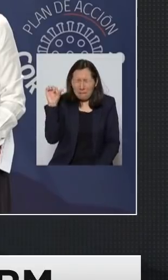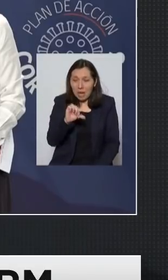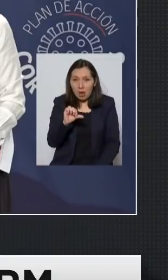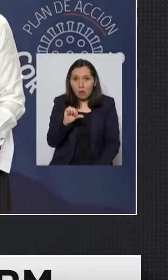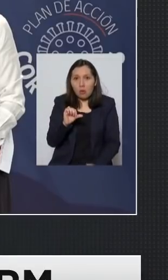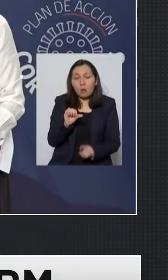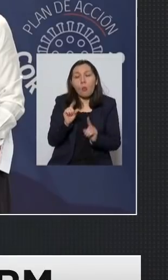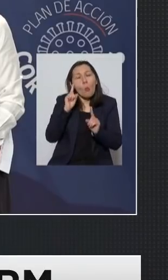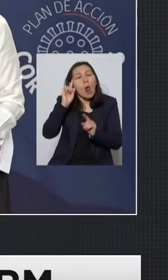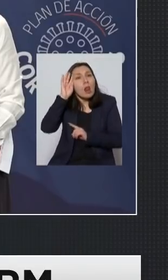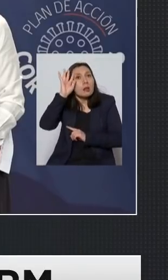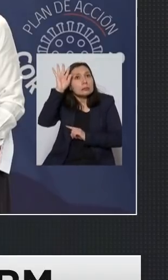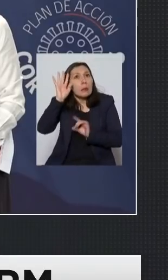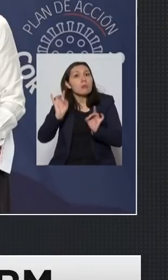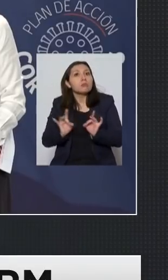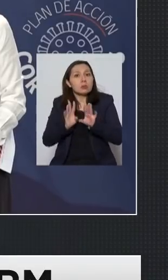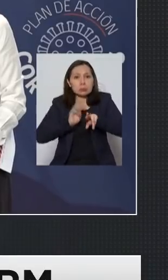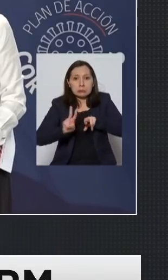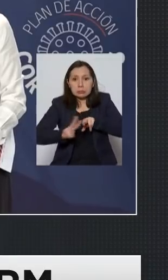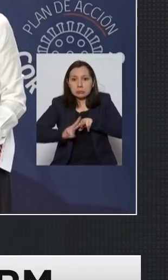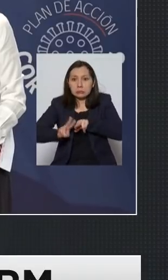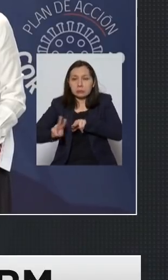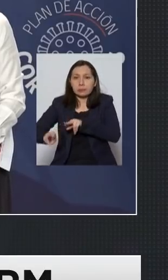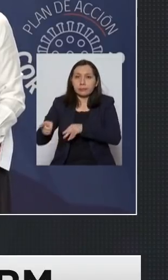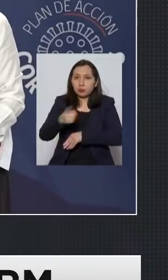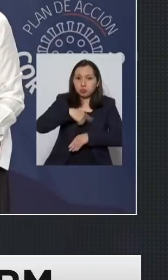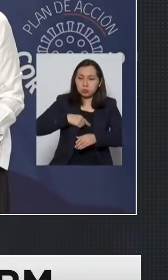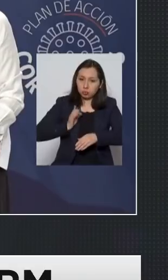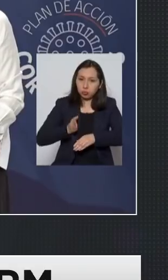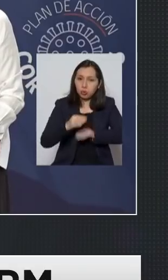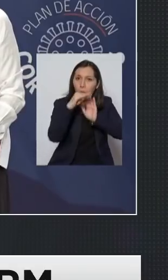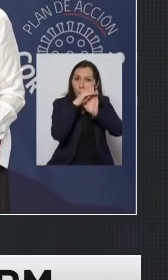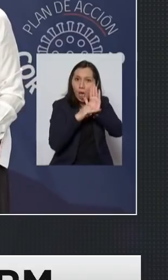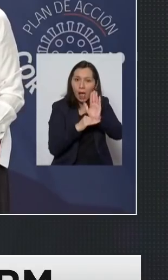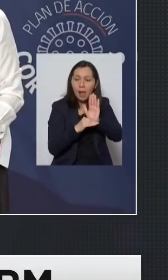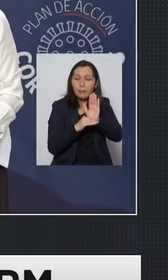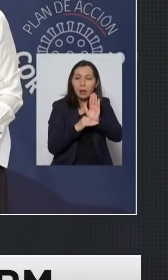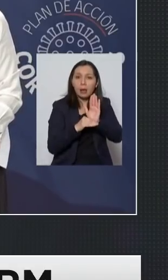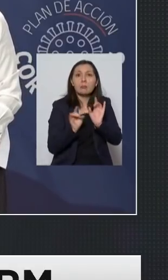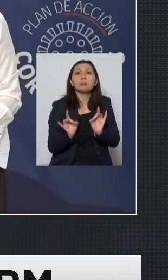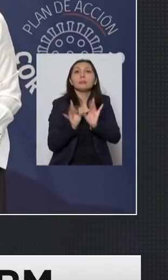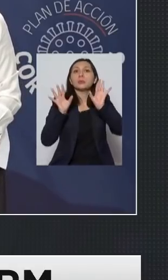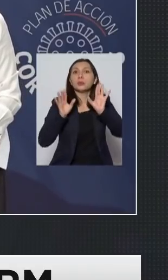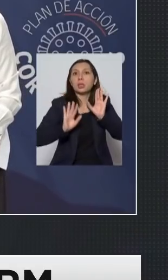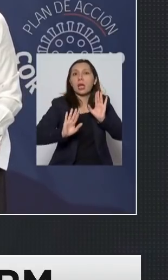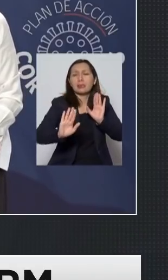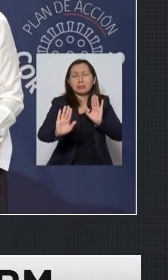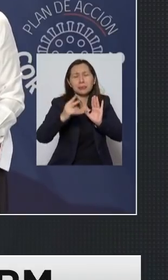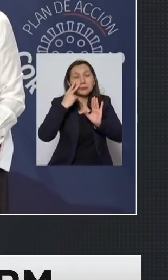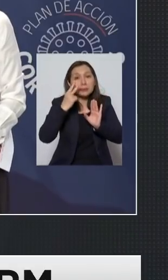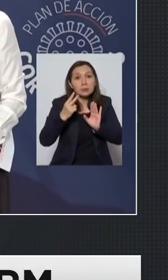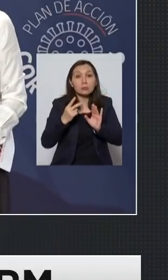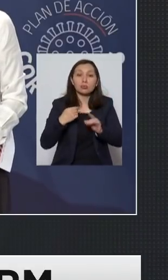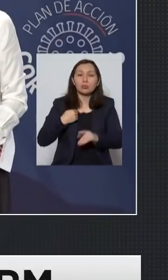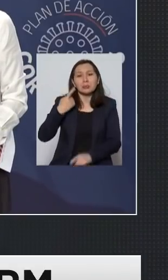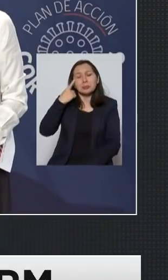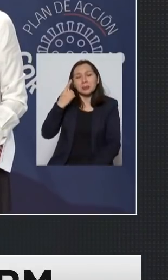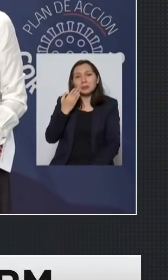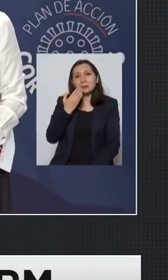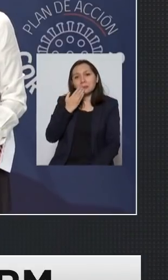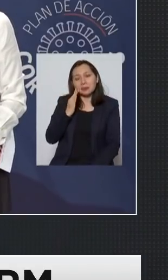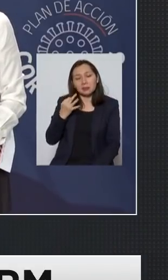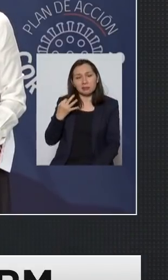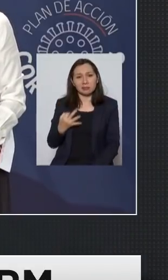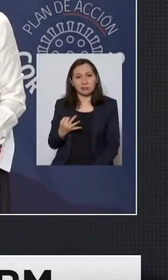cual nos hemos preparado desde el principio en el cual seguimos en programa y me parece más razonable